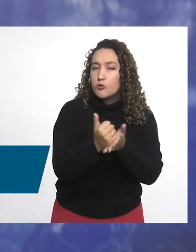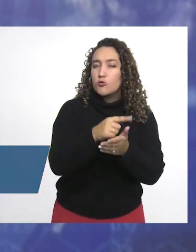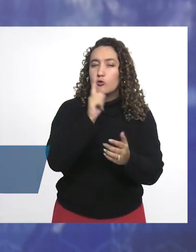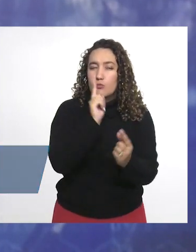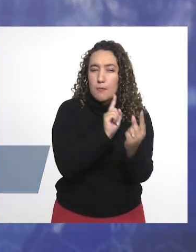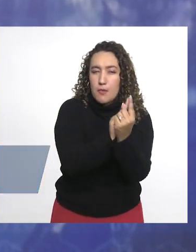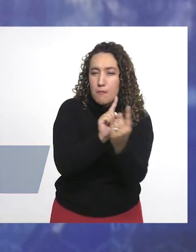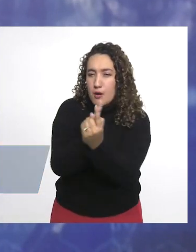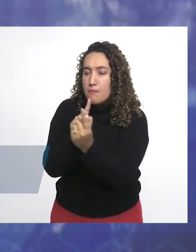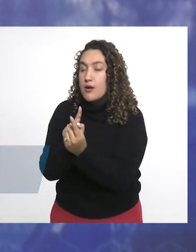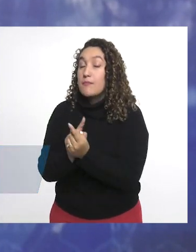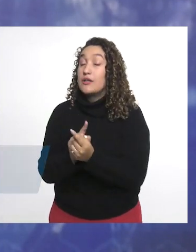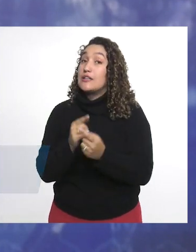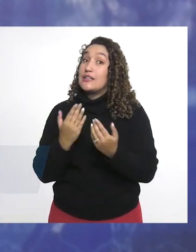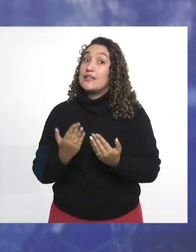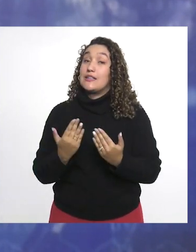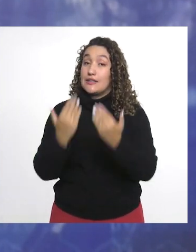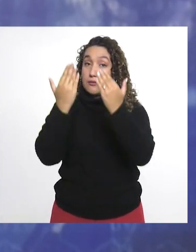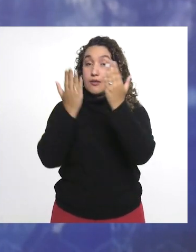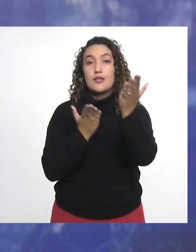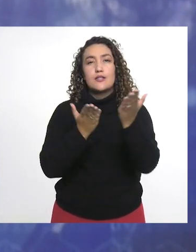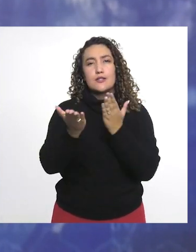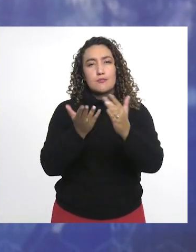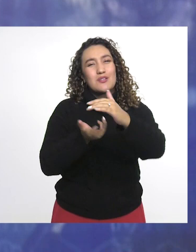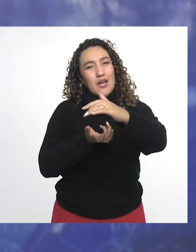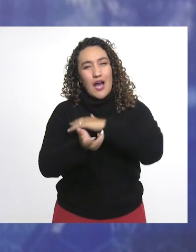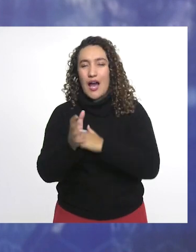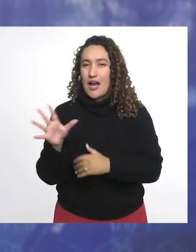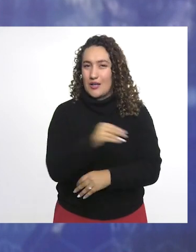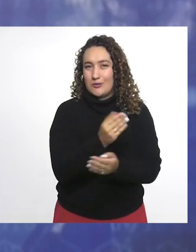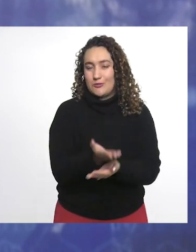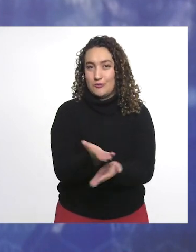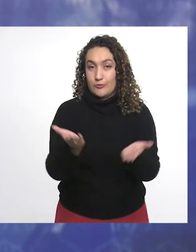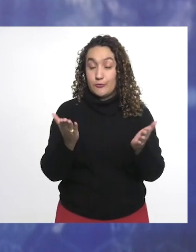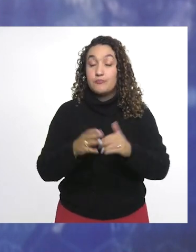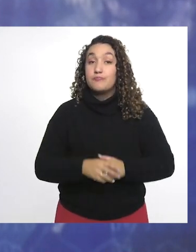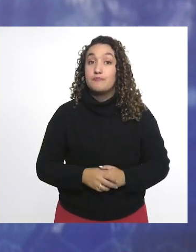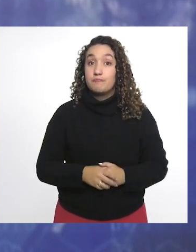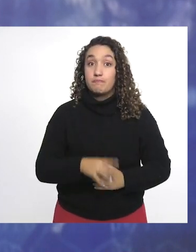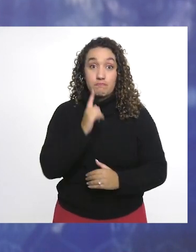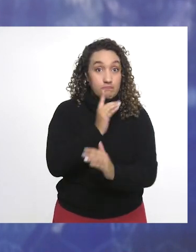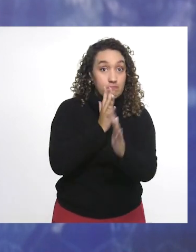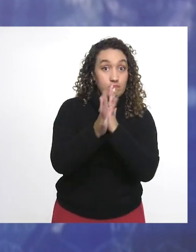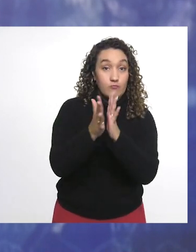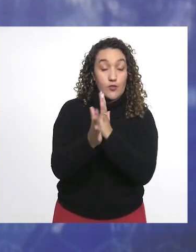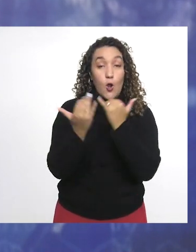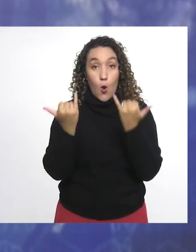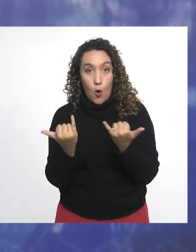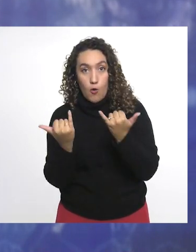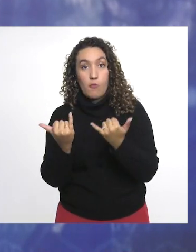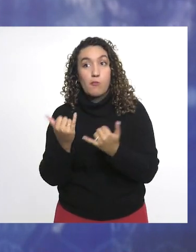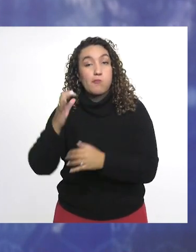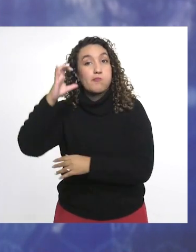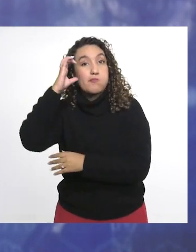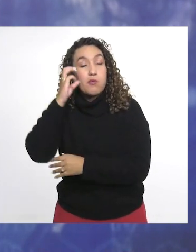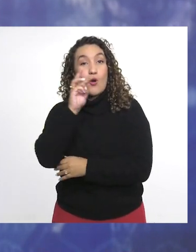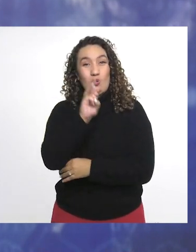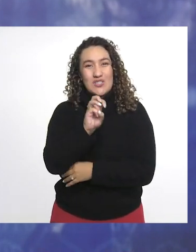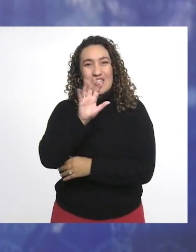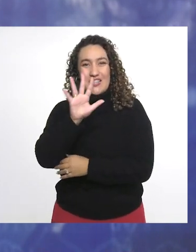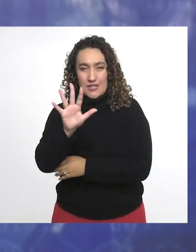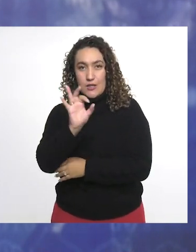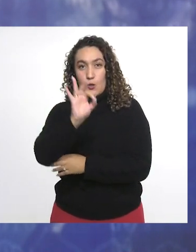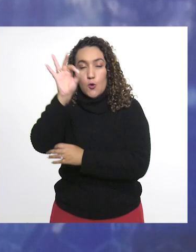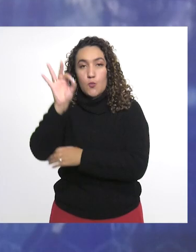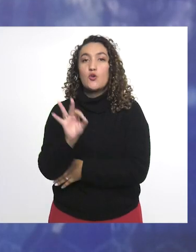más personalizadas. Creemos que esto nos permite ofrecer un servicio más eficiente y accesible para todos ustedes. Tanto que al día de hoy